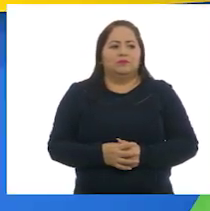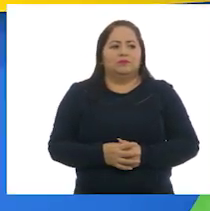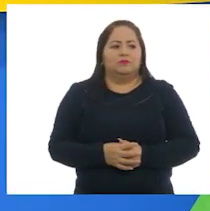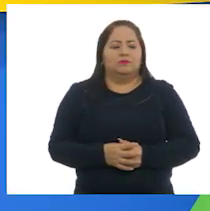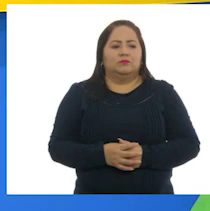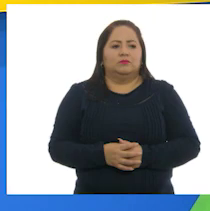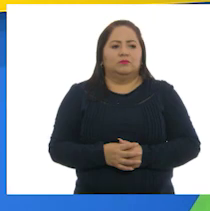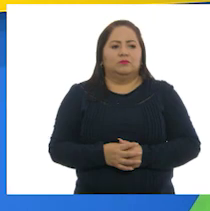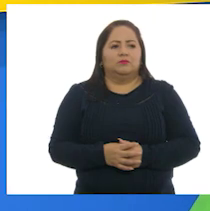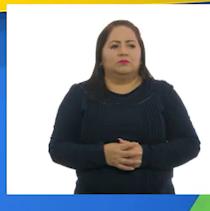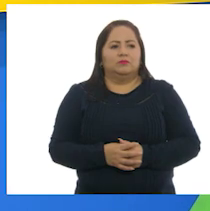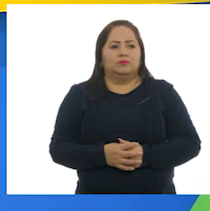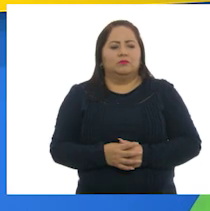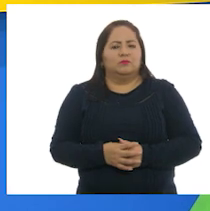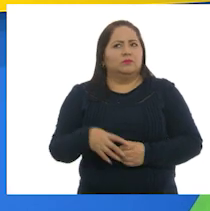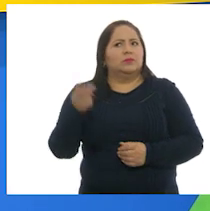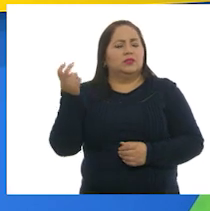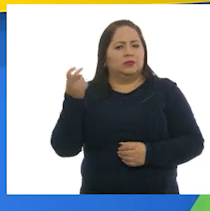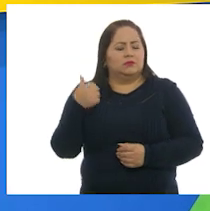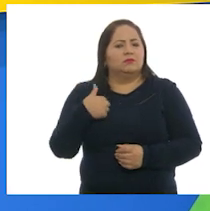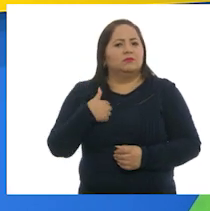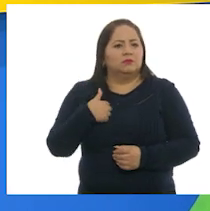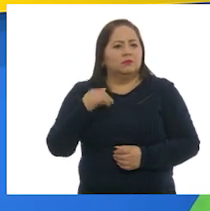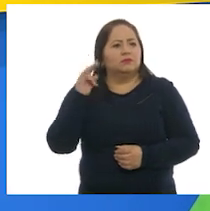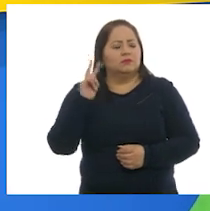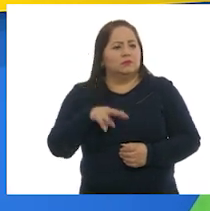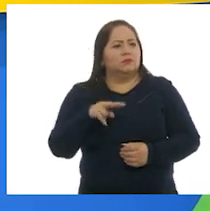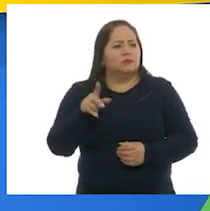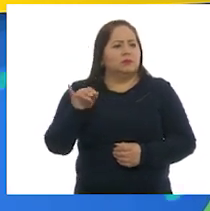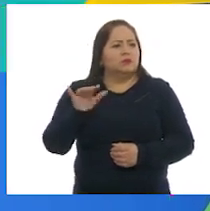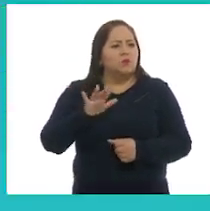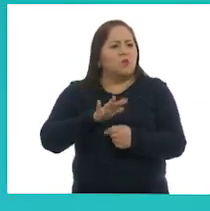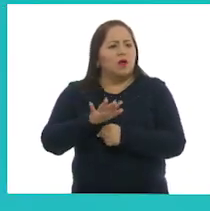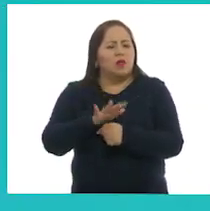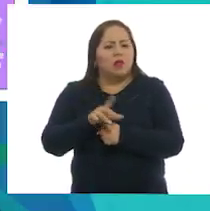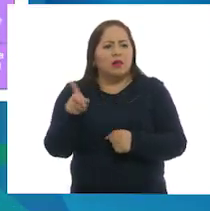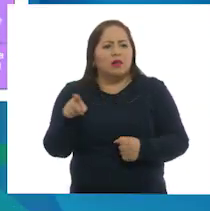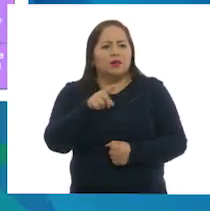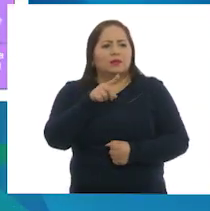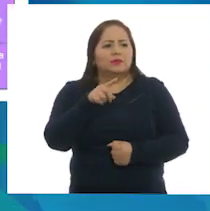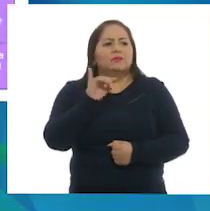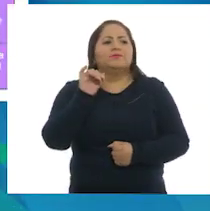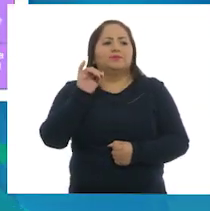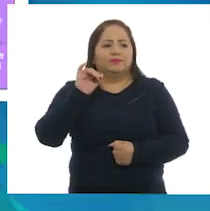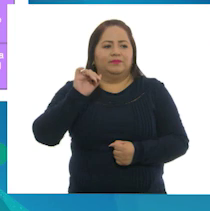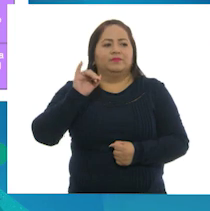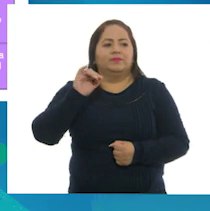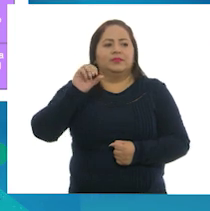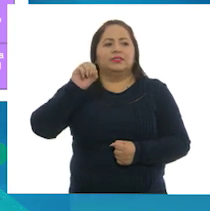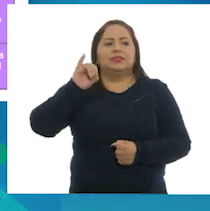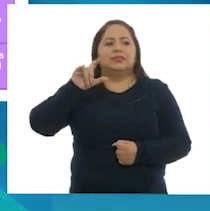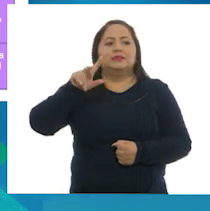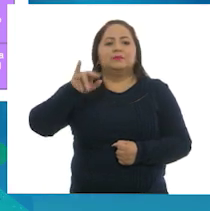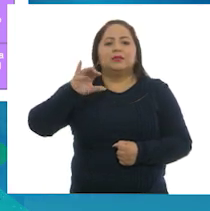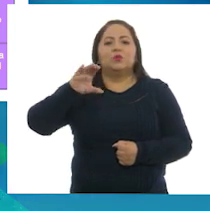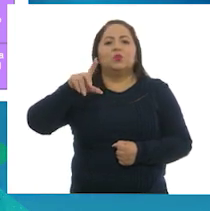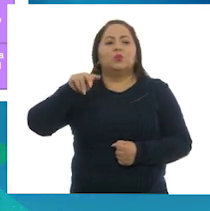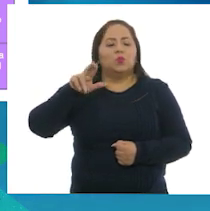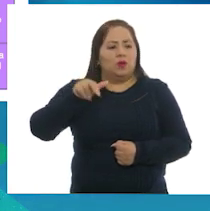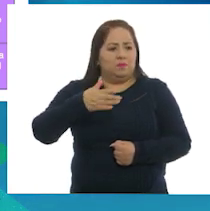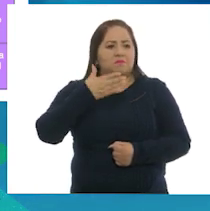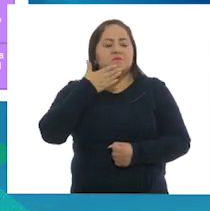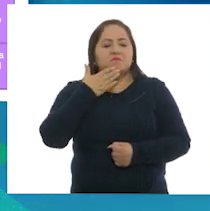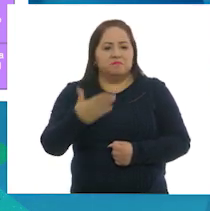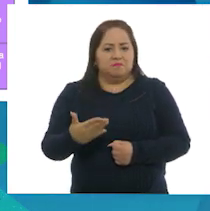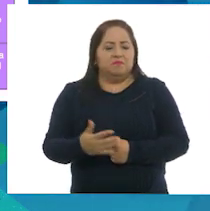esa es la que me sorprendió muchísimo. Es la silvicultura. Así es, Larisa. Excelente. Muy